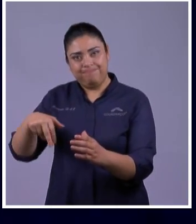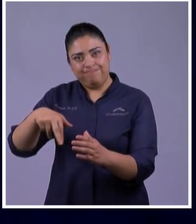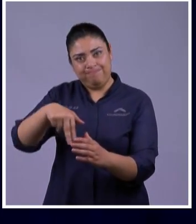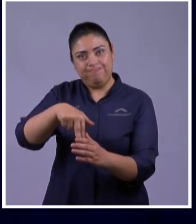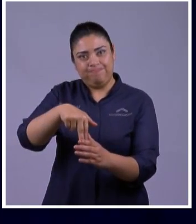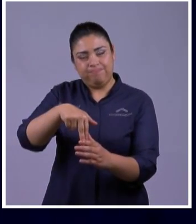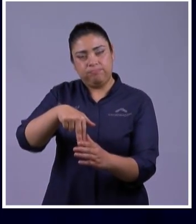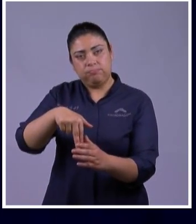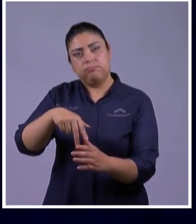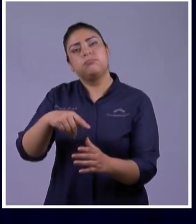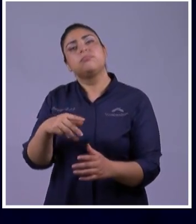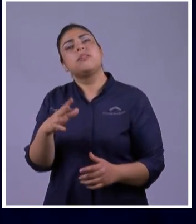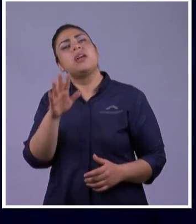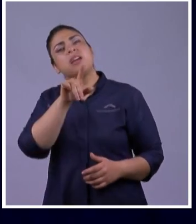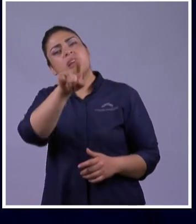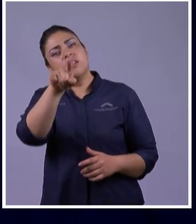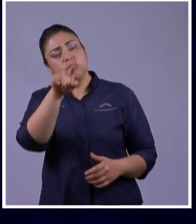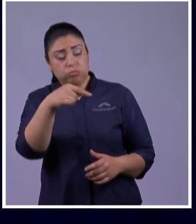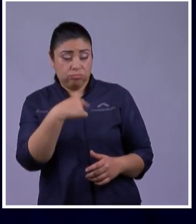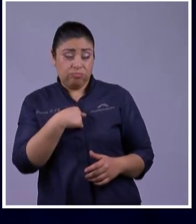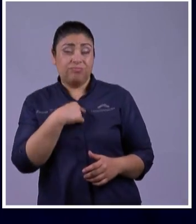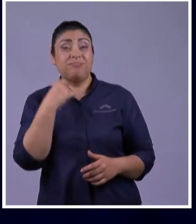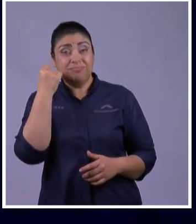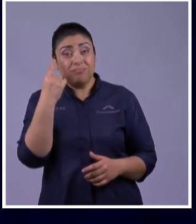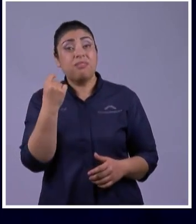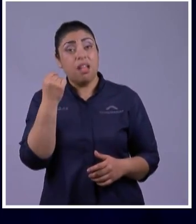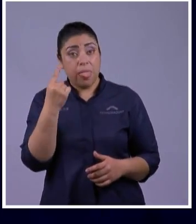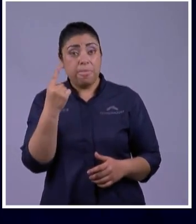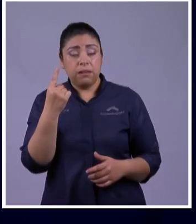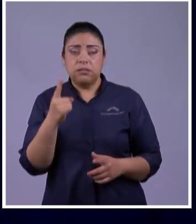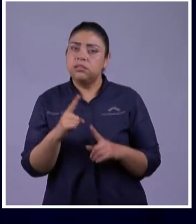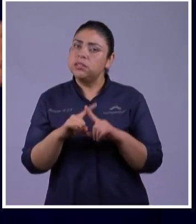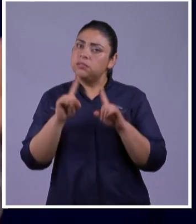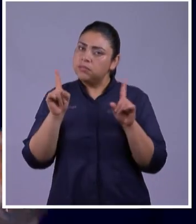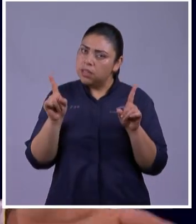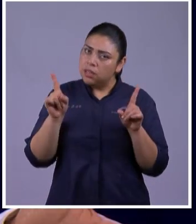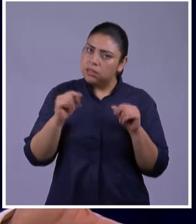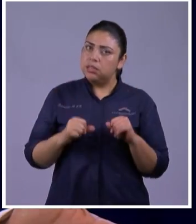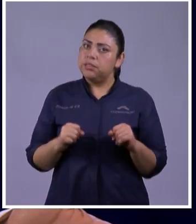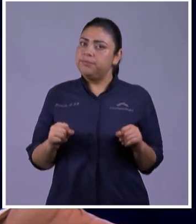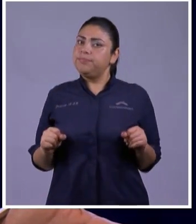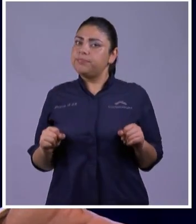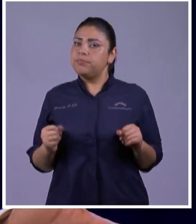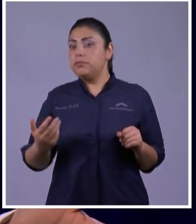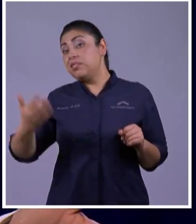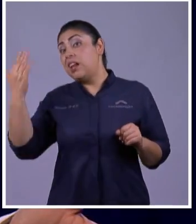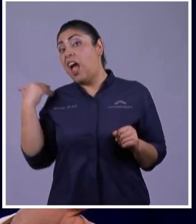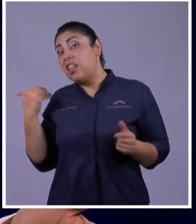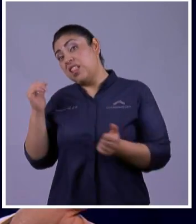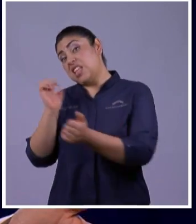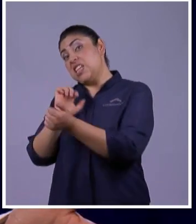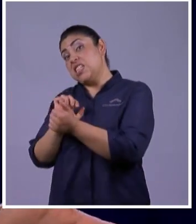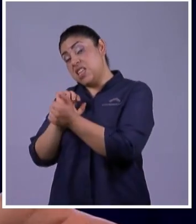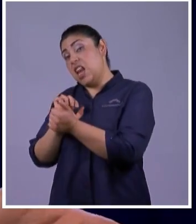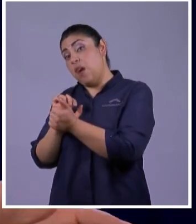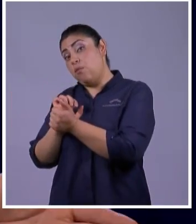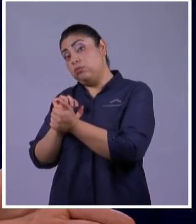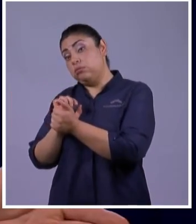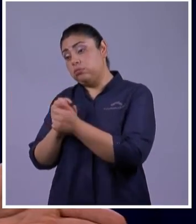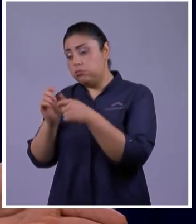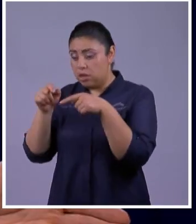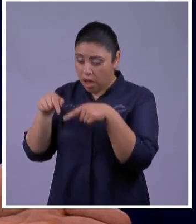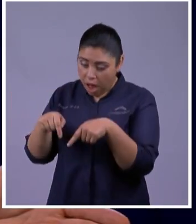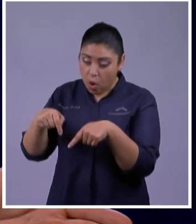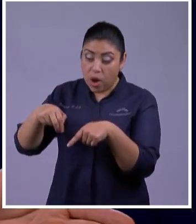Tienes Tienes Tienes Comprender Y hacer Diferencia Entre El estado De antes El normal De antes El